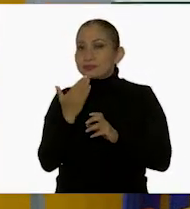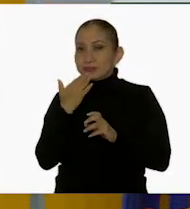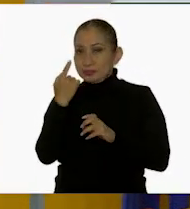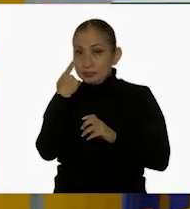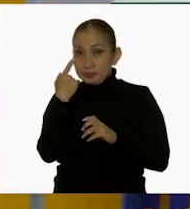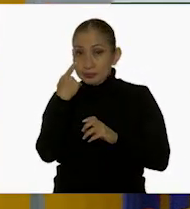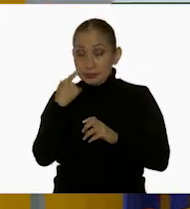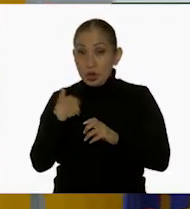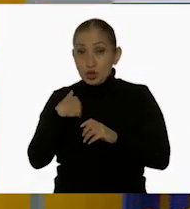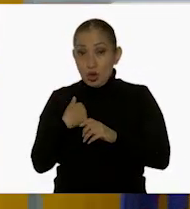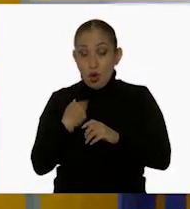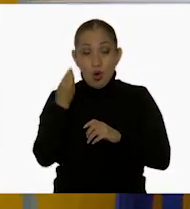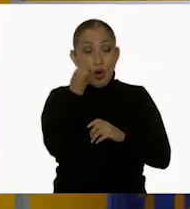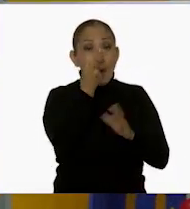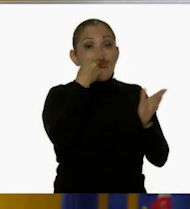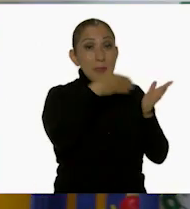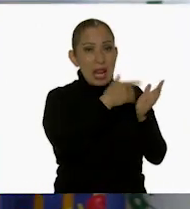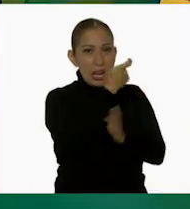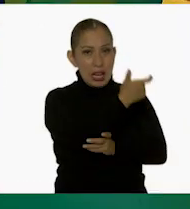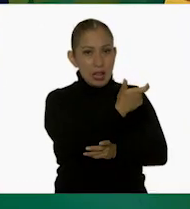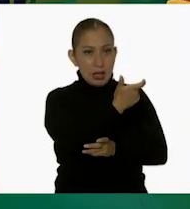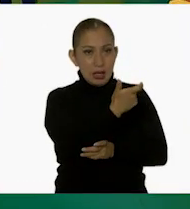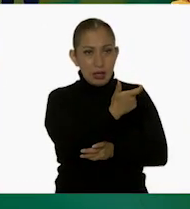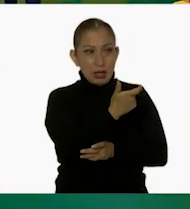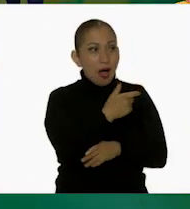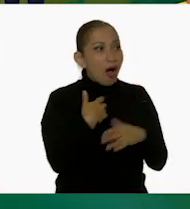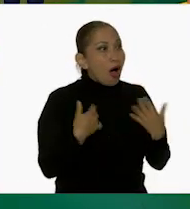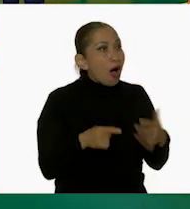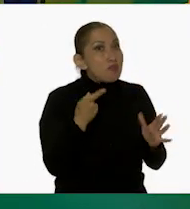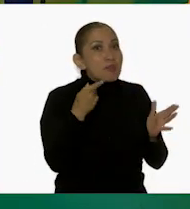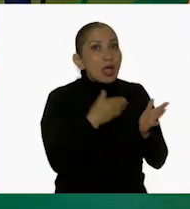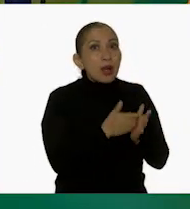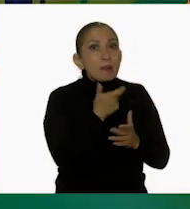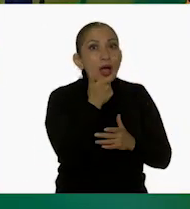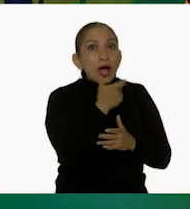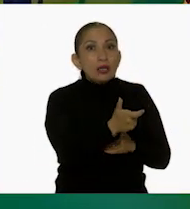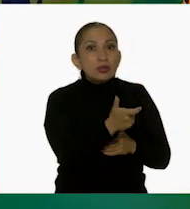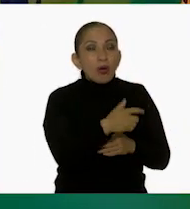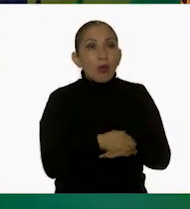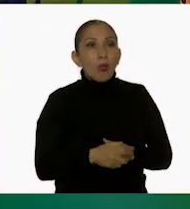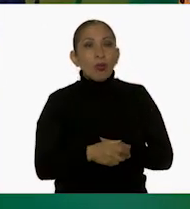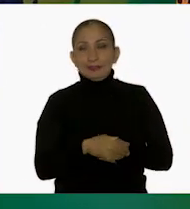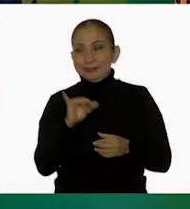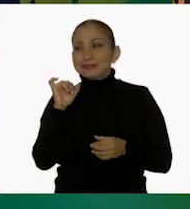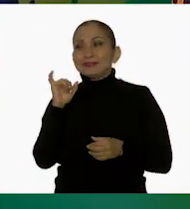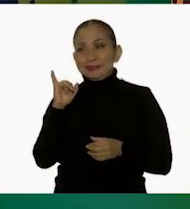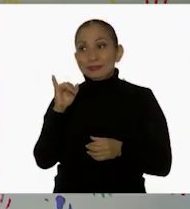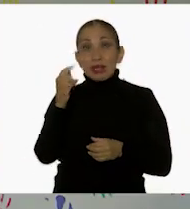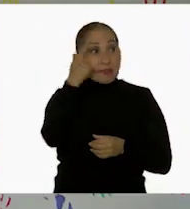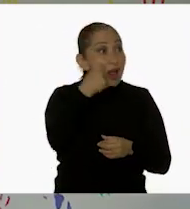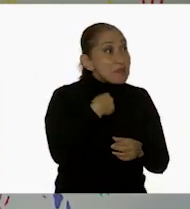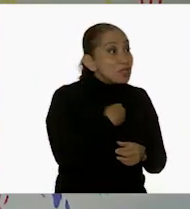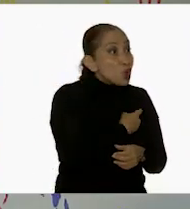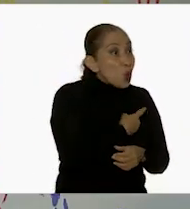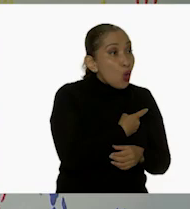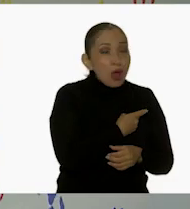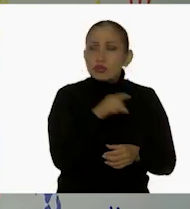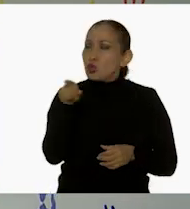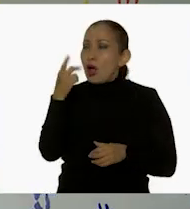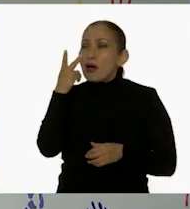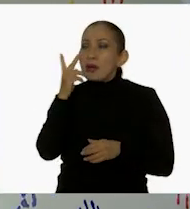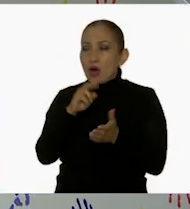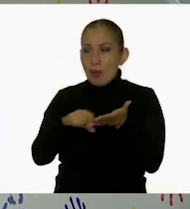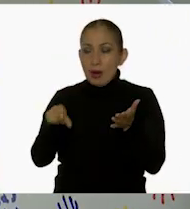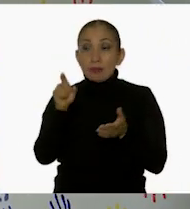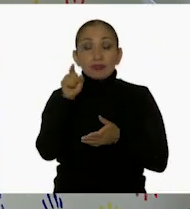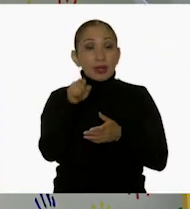fíjate, te voy a dar mil pesos. ¿Mil pesotes? Sí, para que de compras. voy a